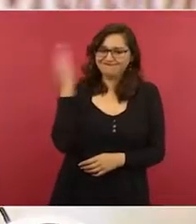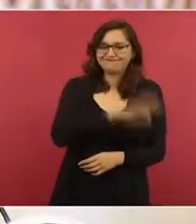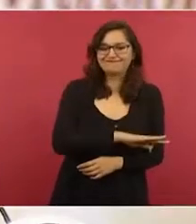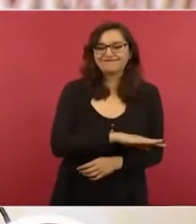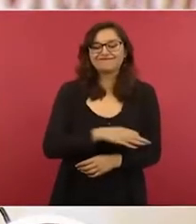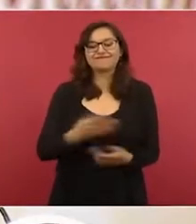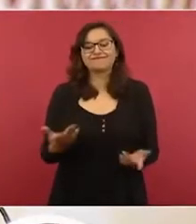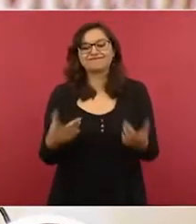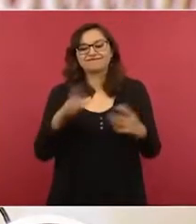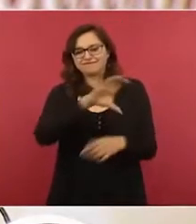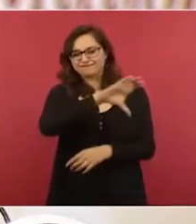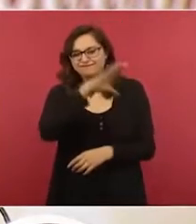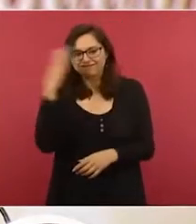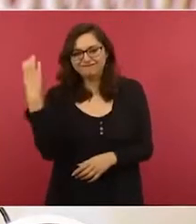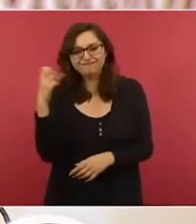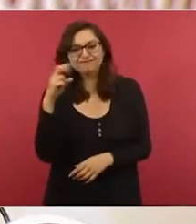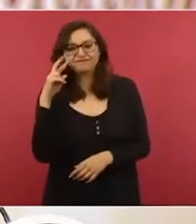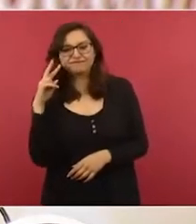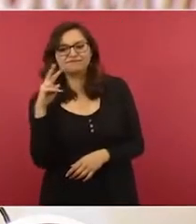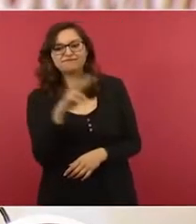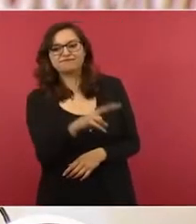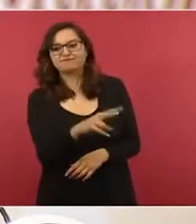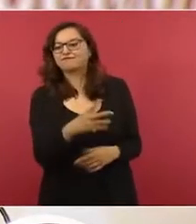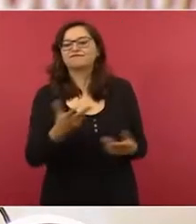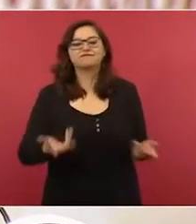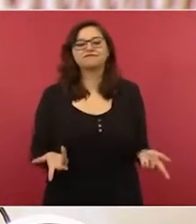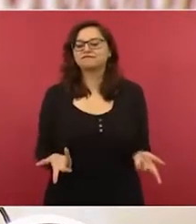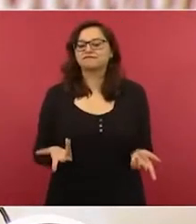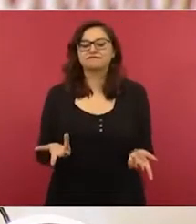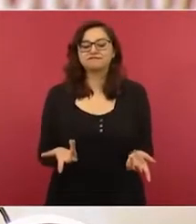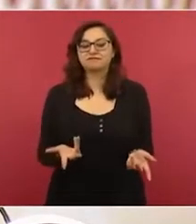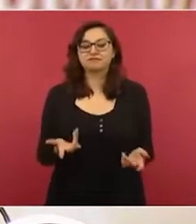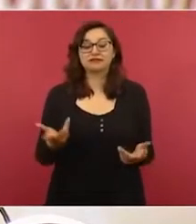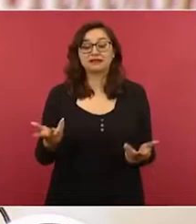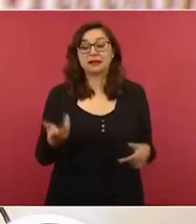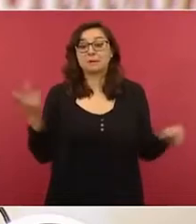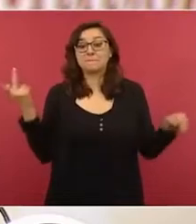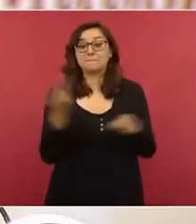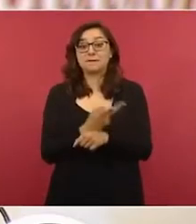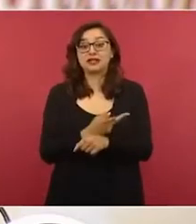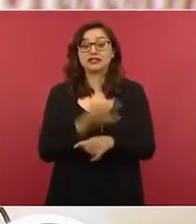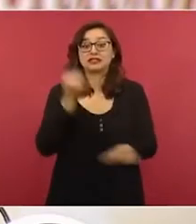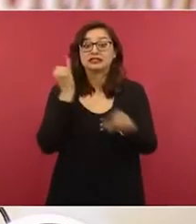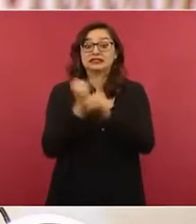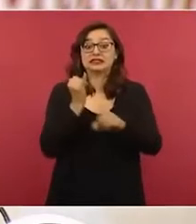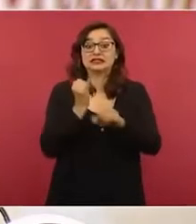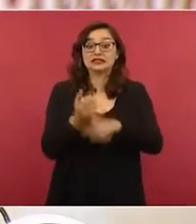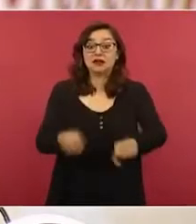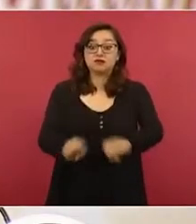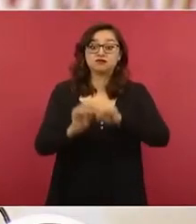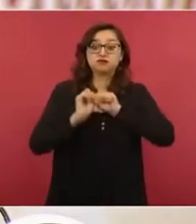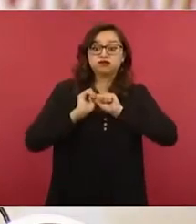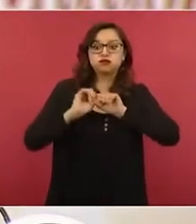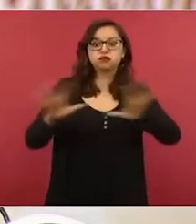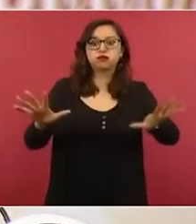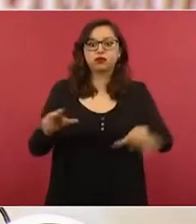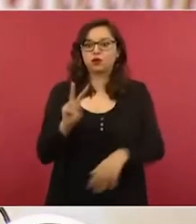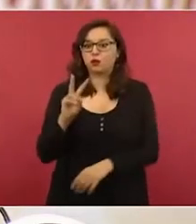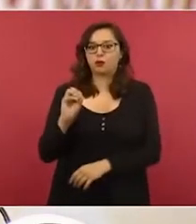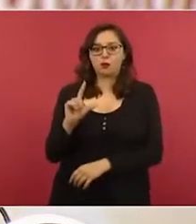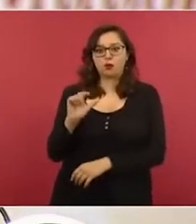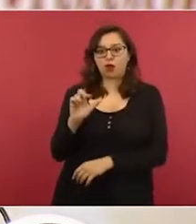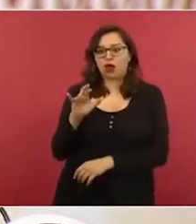la fotografía para darse cuenta. En las redes se calentó tanto el tema que la empresa Volaris respondió y